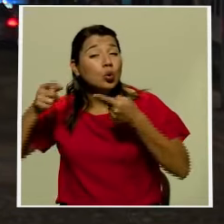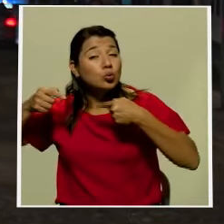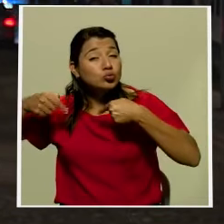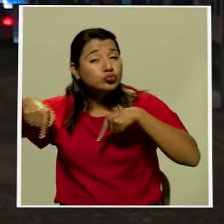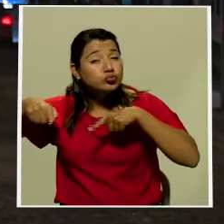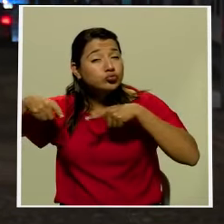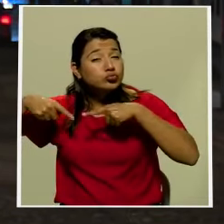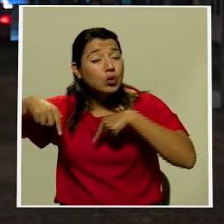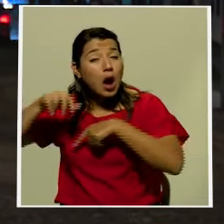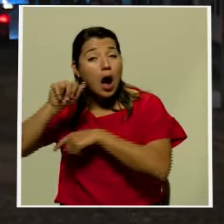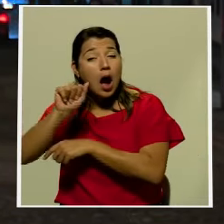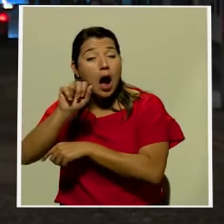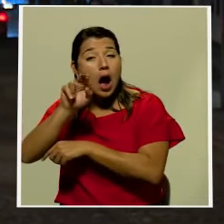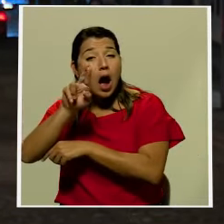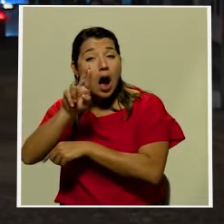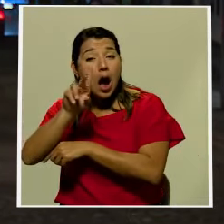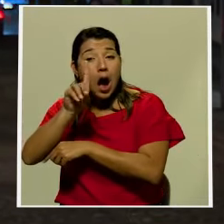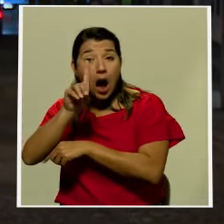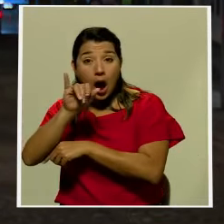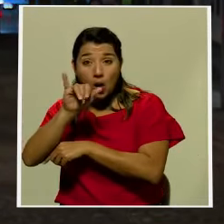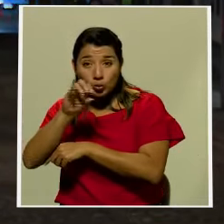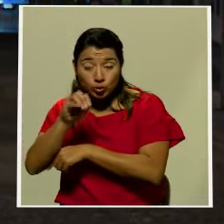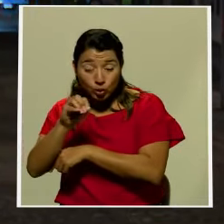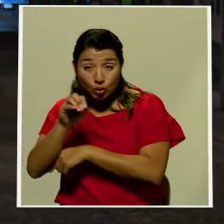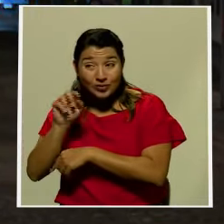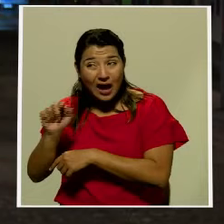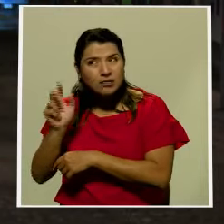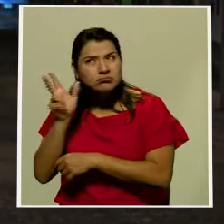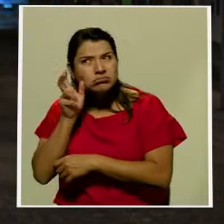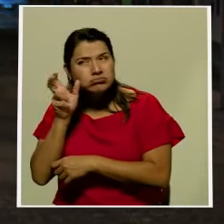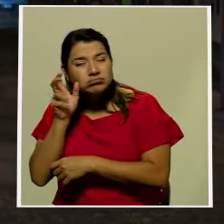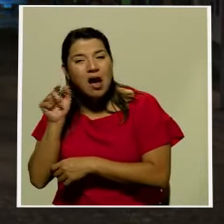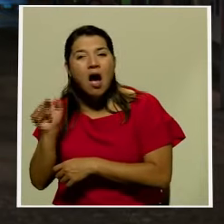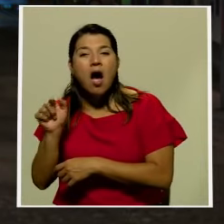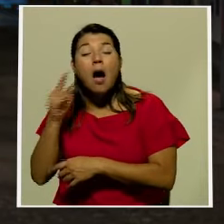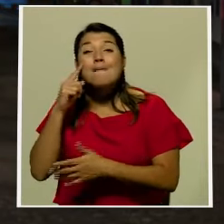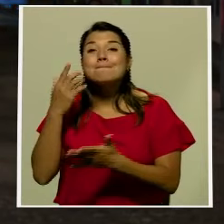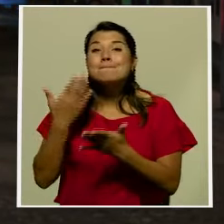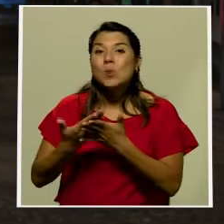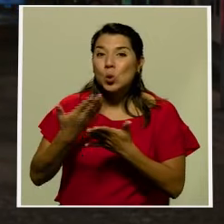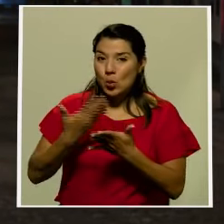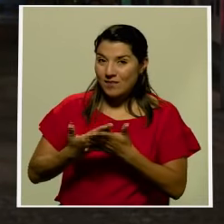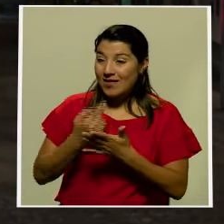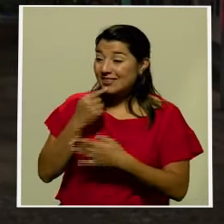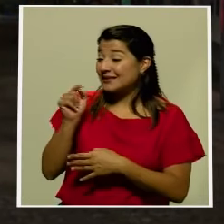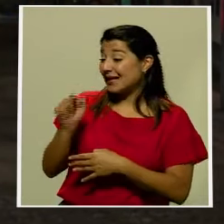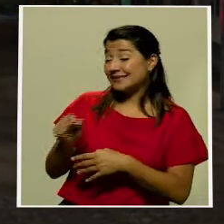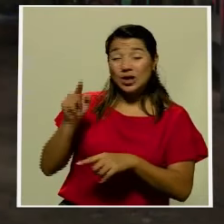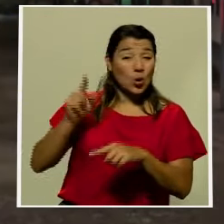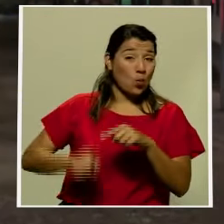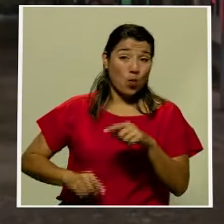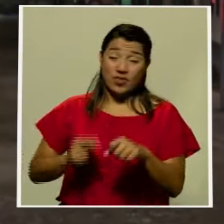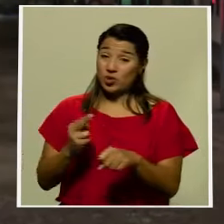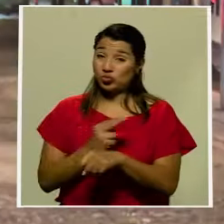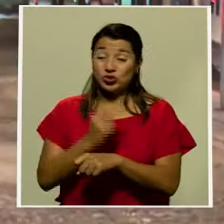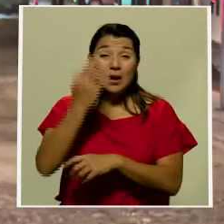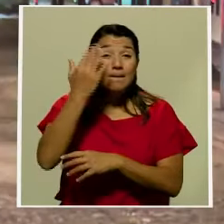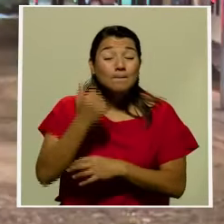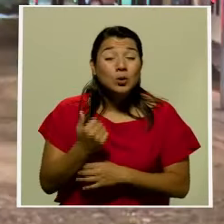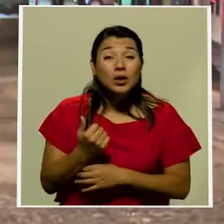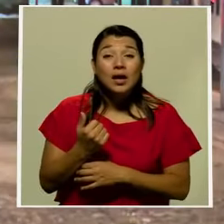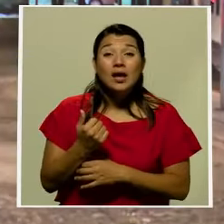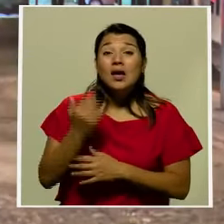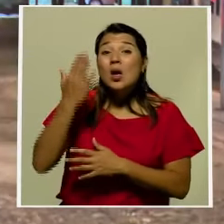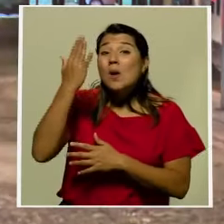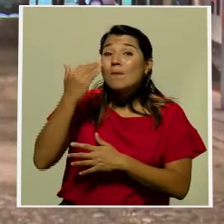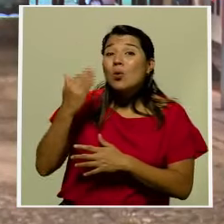también el Tribunal de Apelación señala que esta no se podrá utilizar porque fue obtenida de